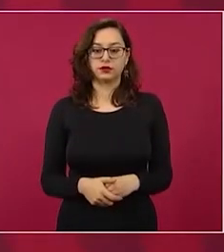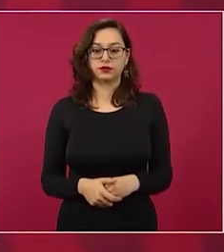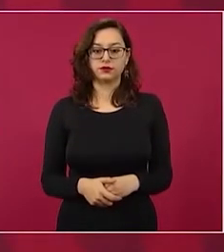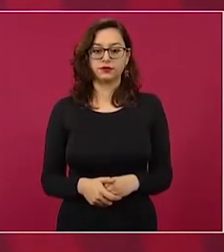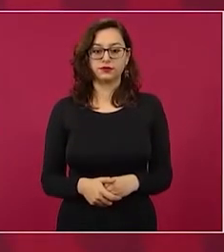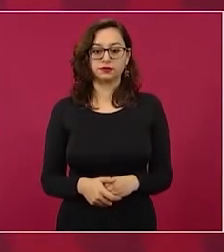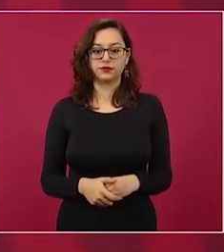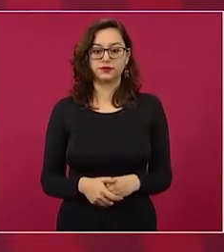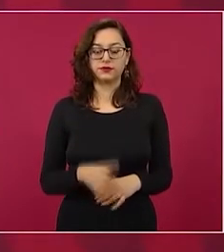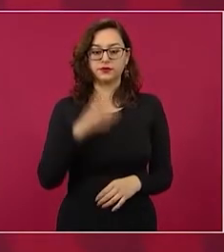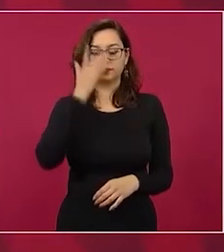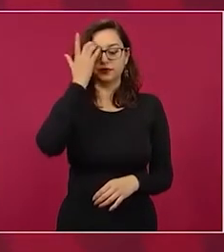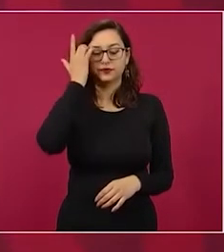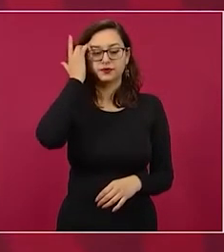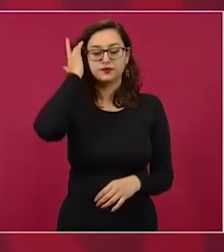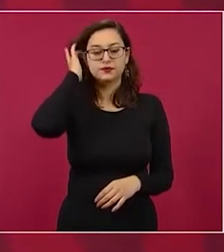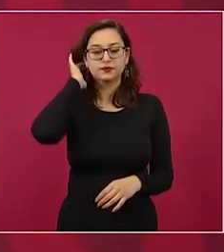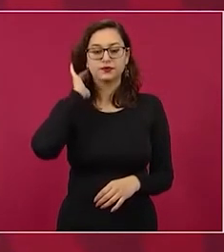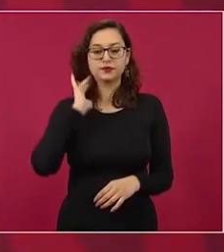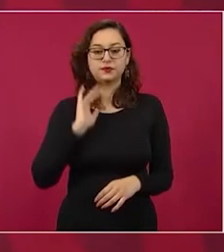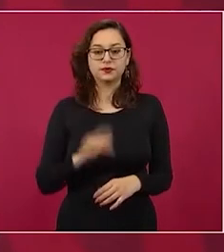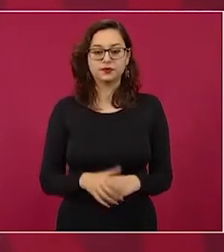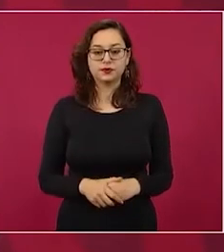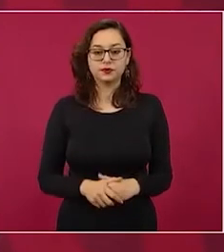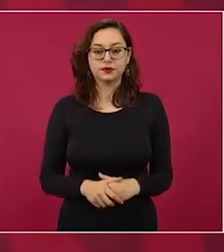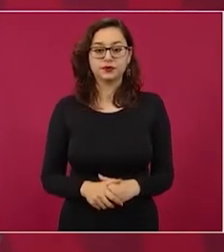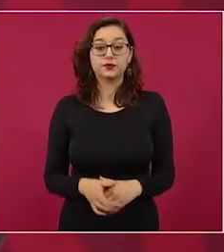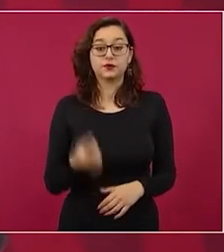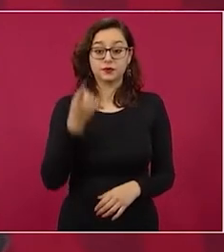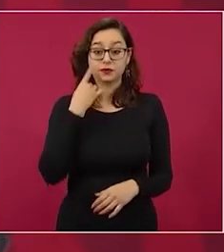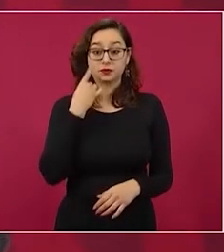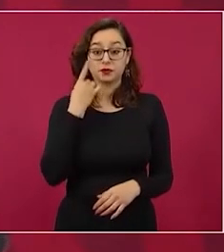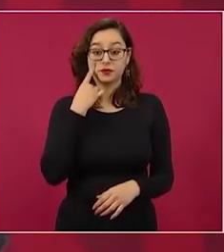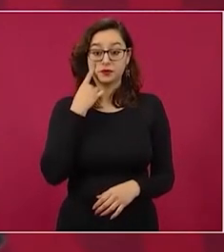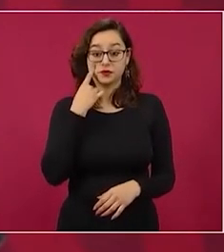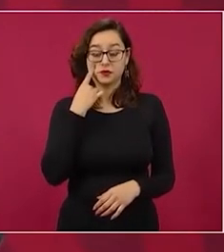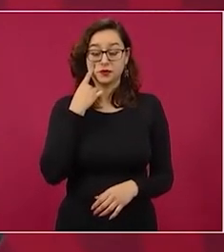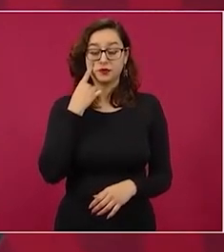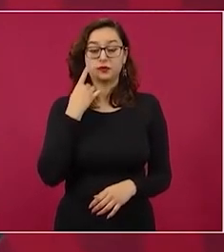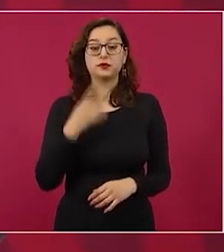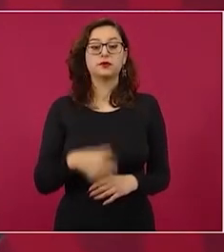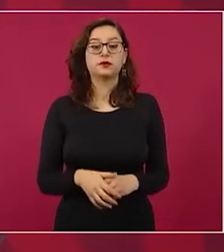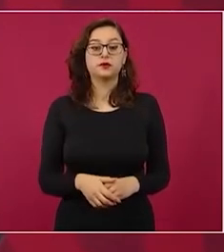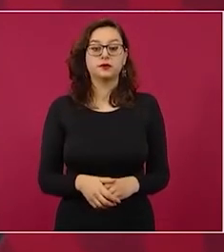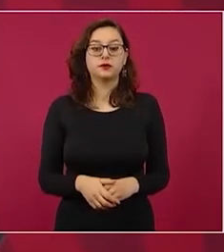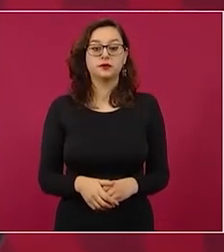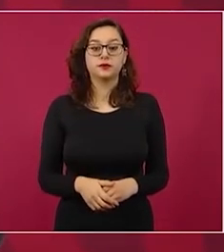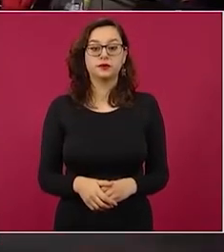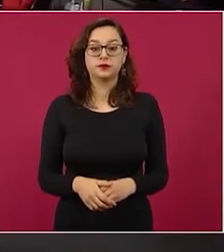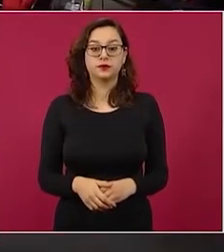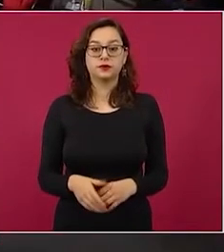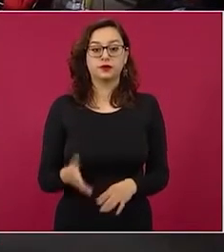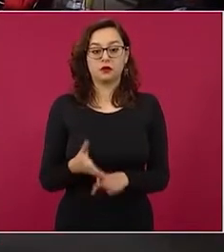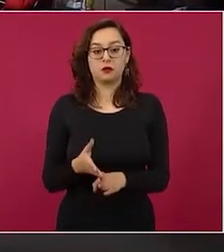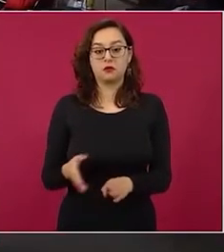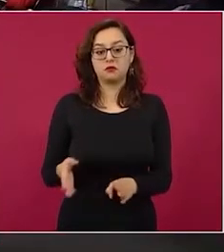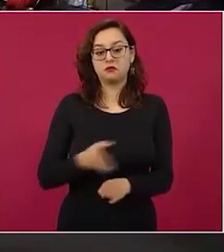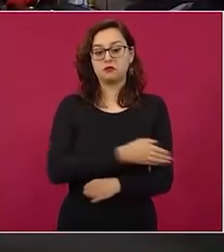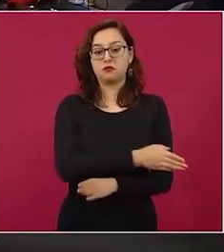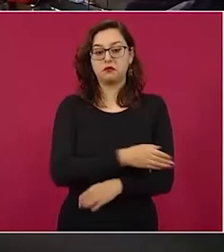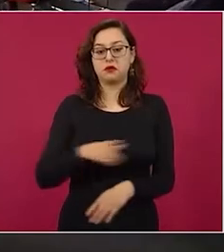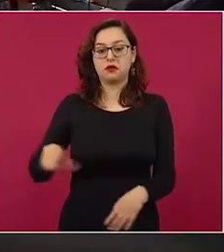que una de estas dependencias que crearon los neoliberales